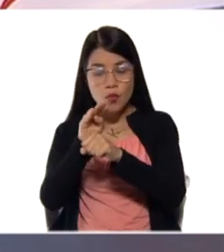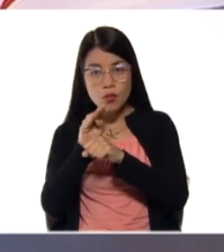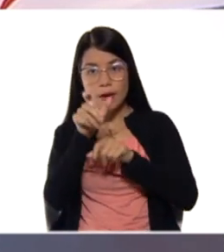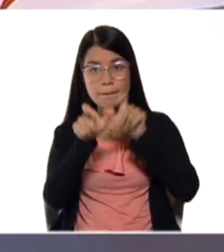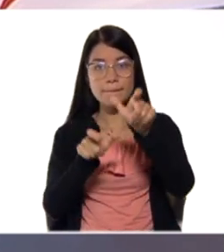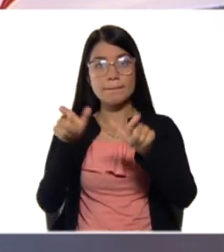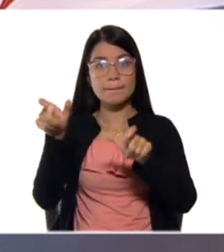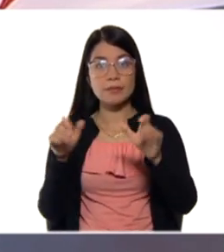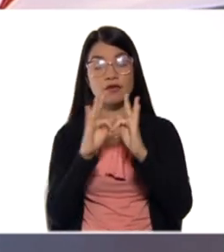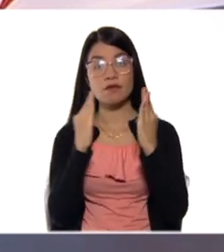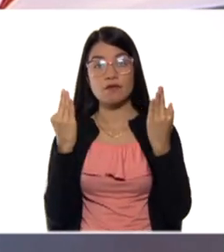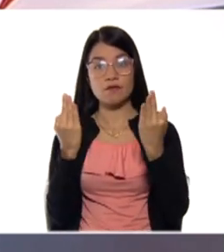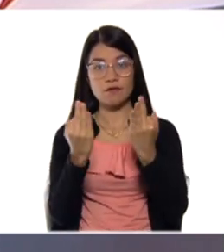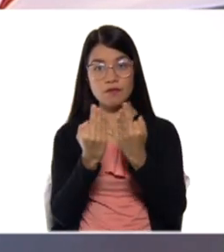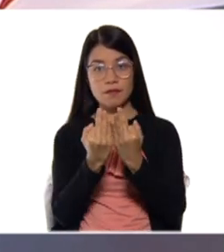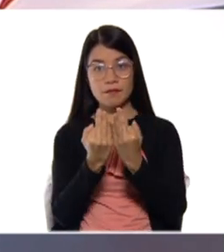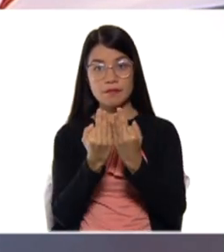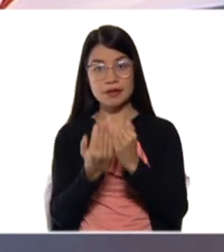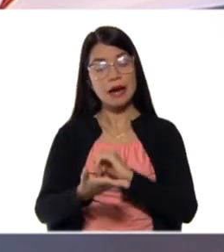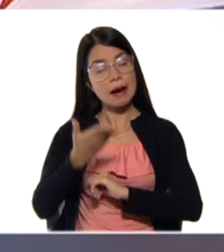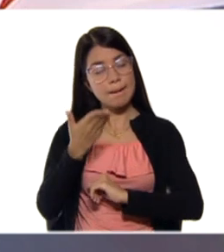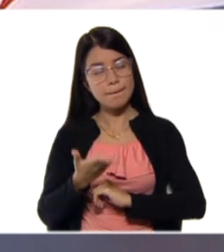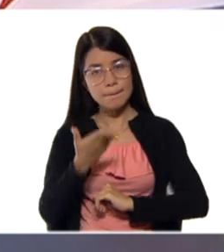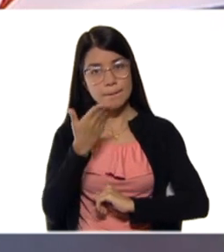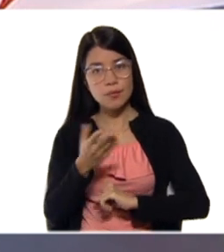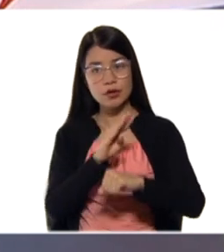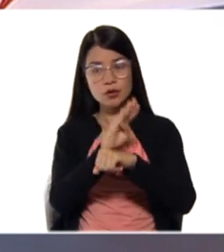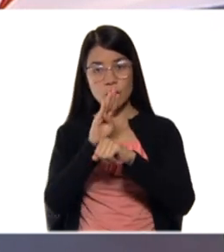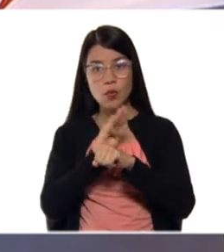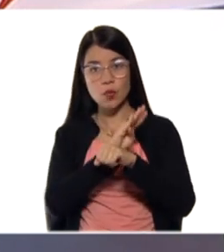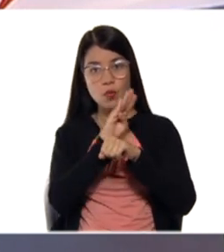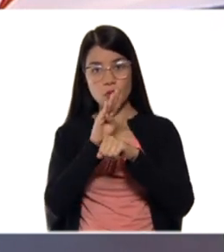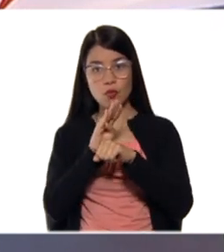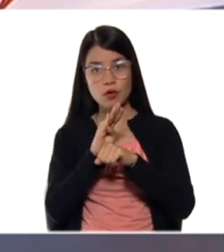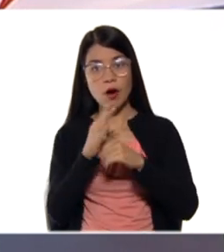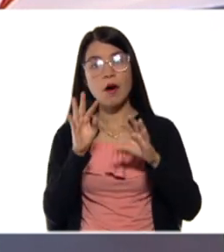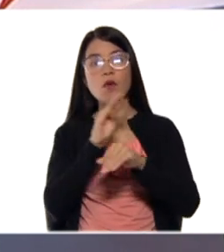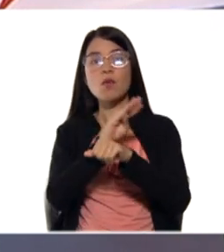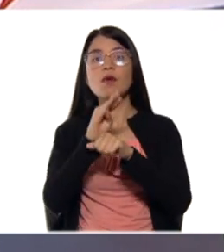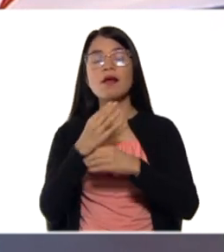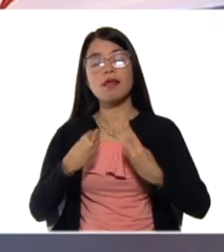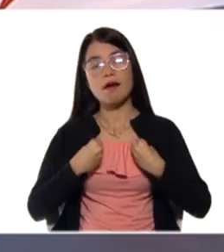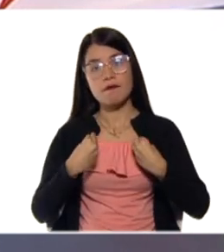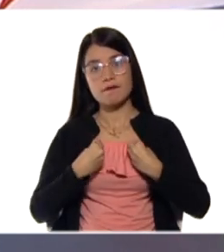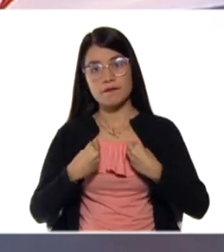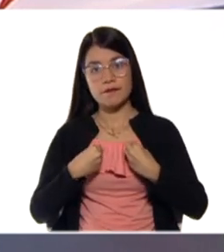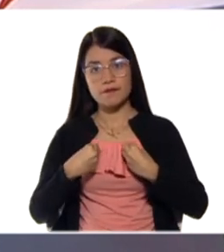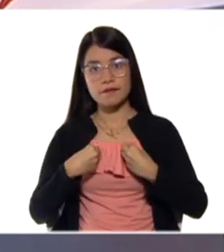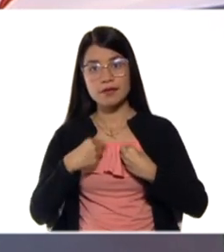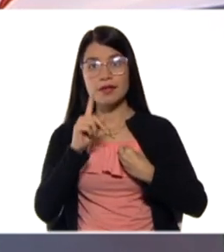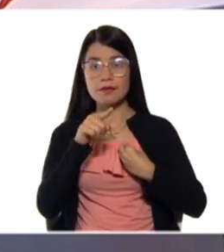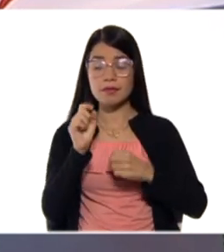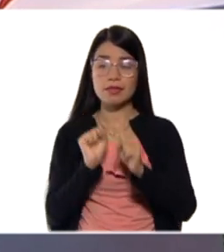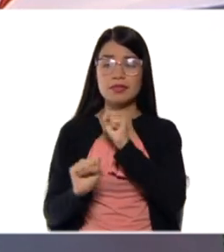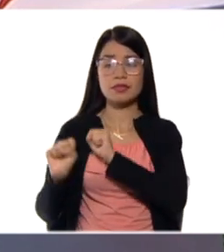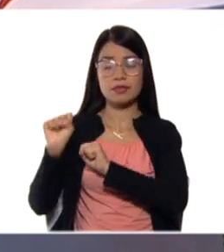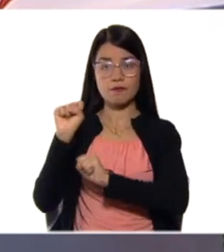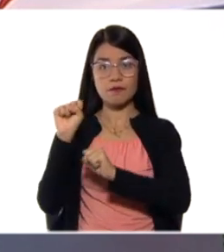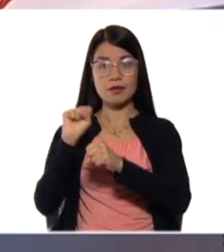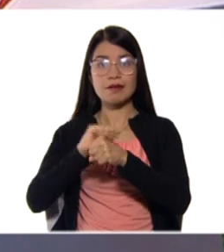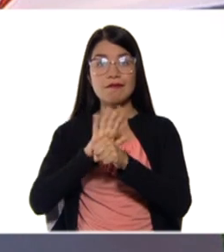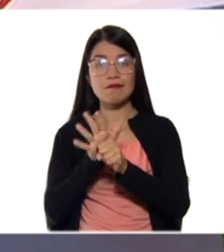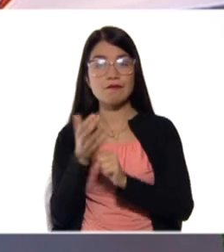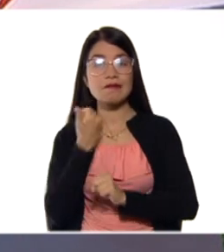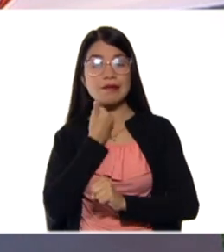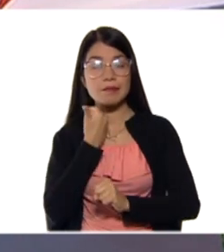Y la familia y el cuidado de ellos es imprescindible para preservar la vida y además combatir esta terrible enfermedad.